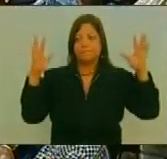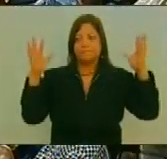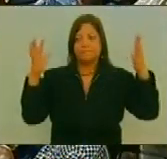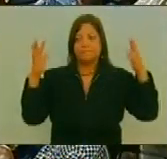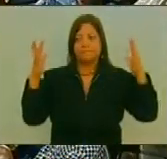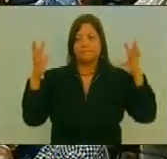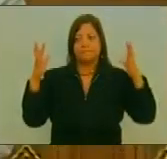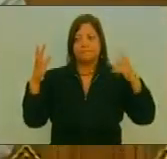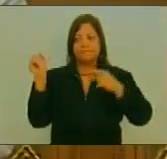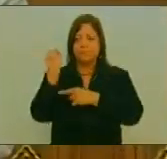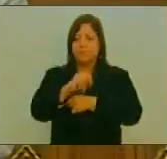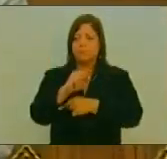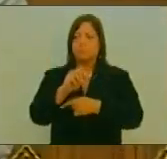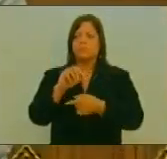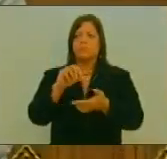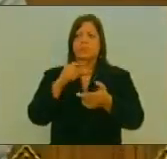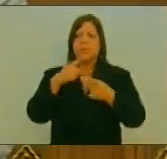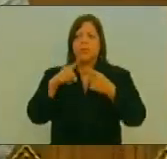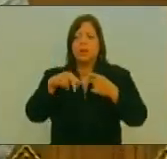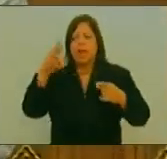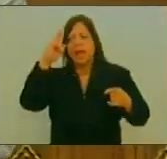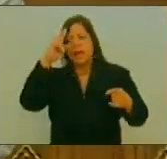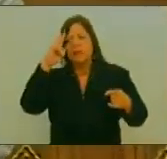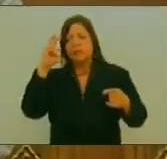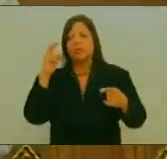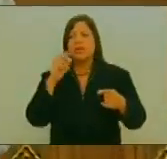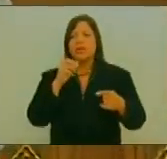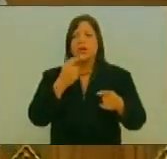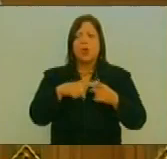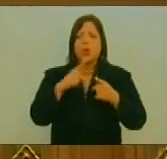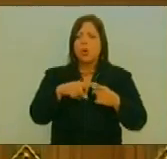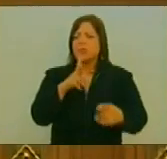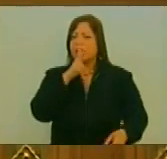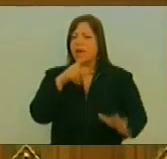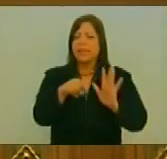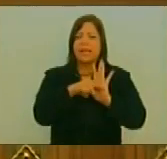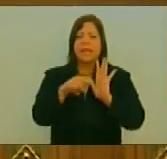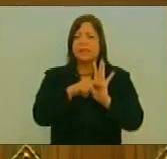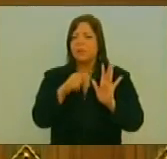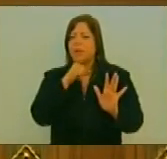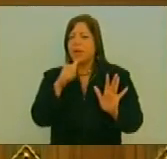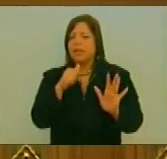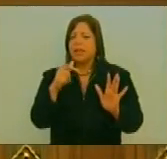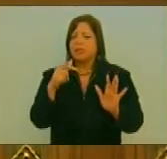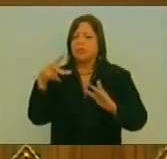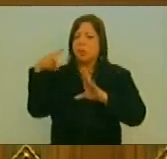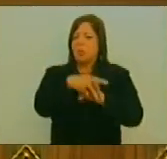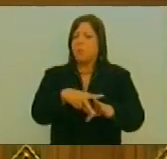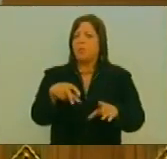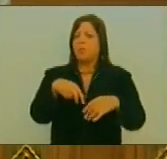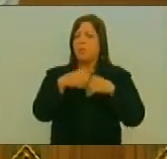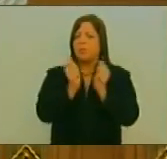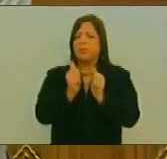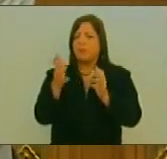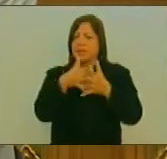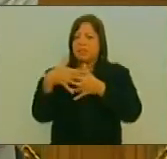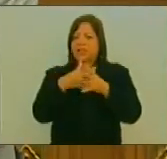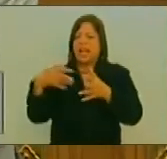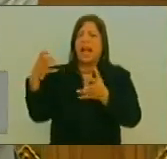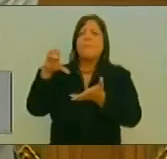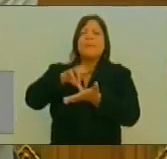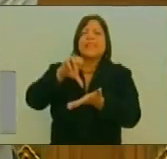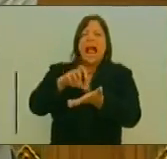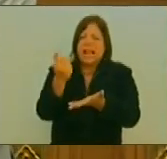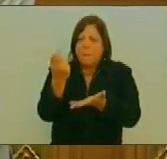Desmontar Las razones O las sinrazones De la existencia Del imperialismo De la existencia Del capitalismo